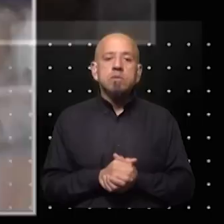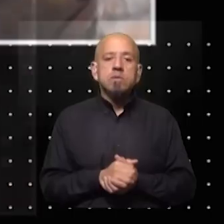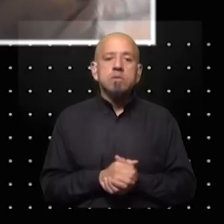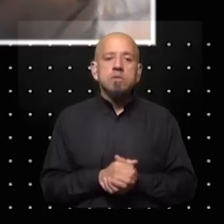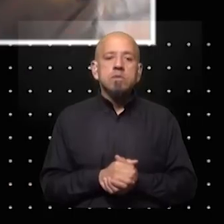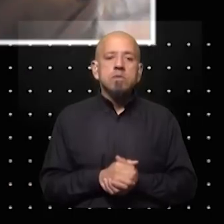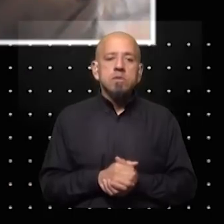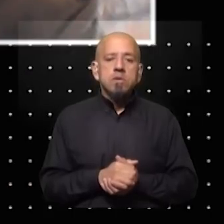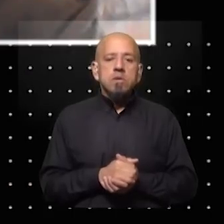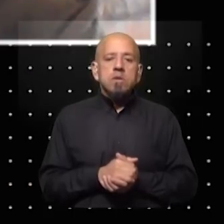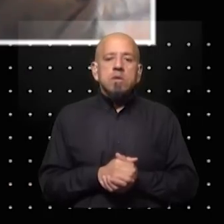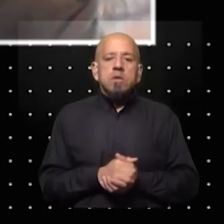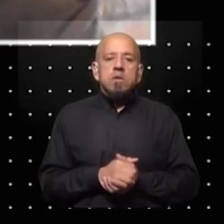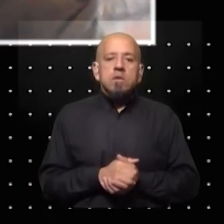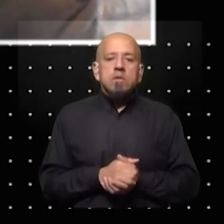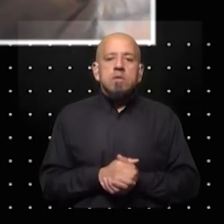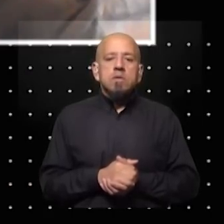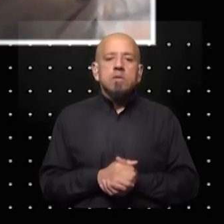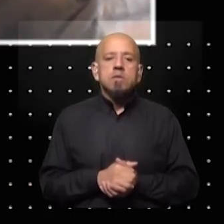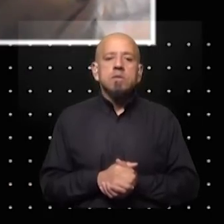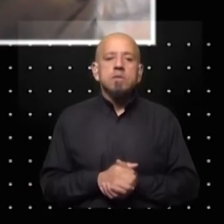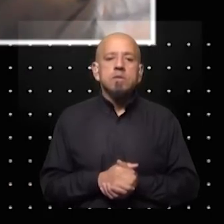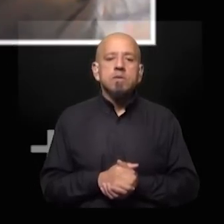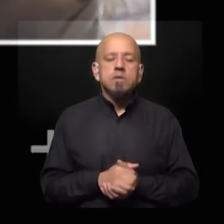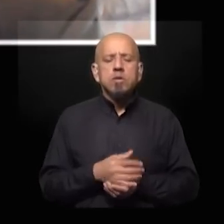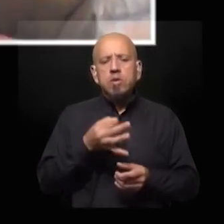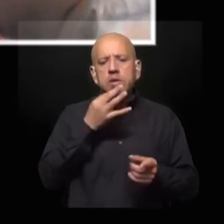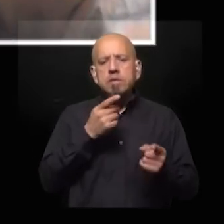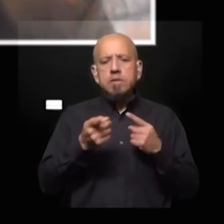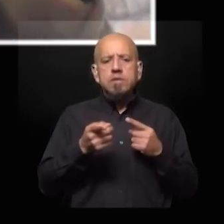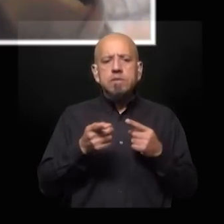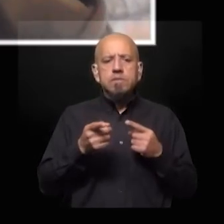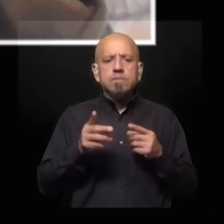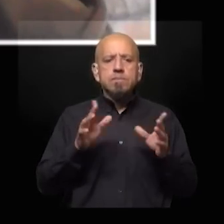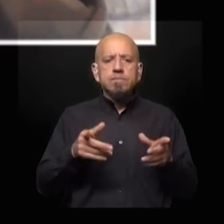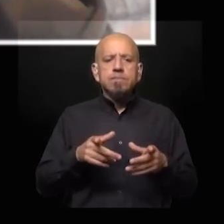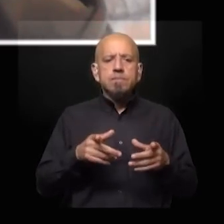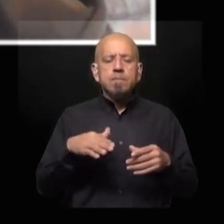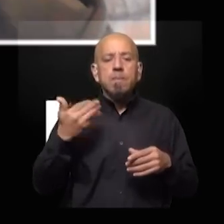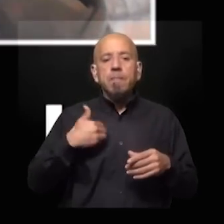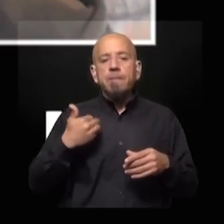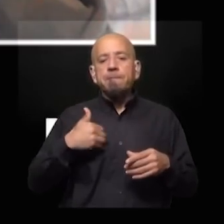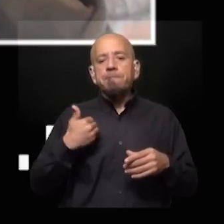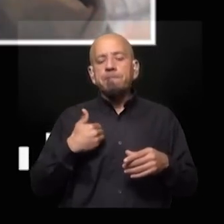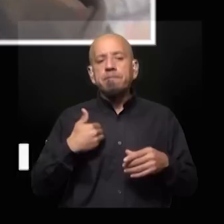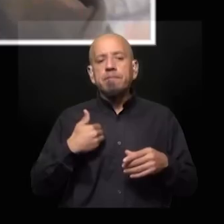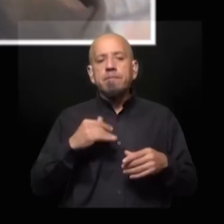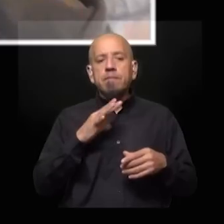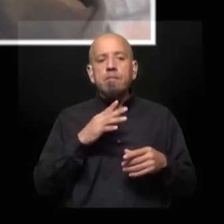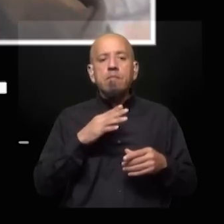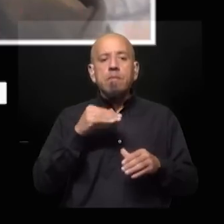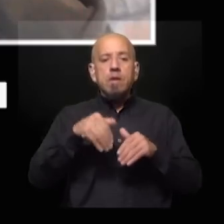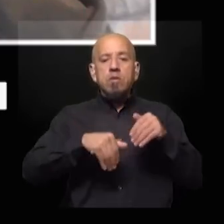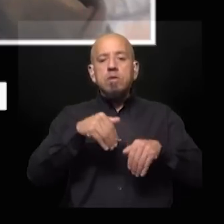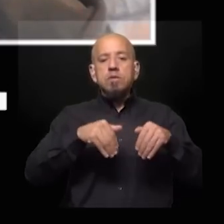me quedé pensando un poco lo que decía sobre esta cuestión de que en Argentina se va a dar una elección